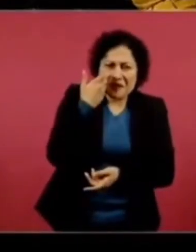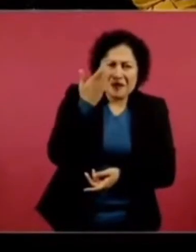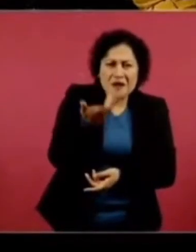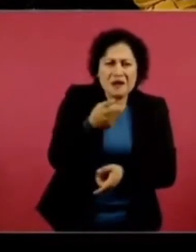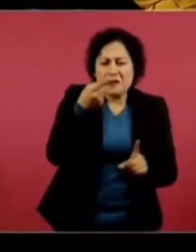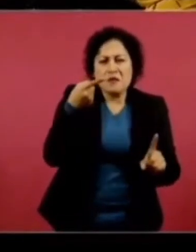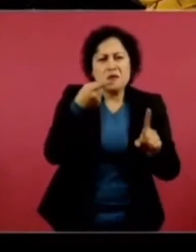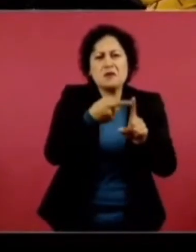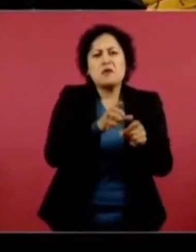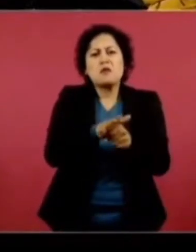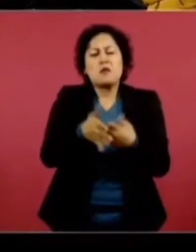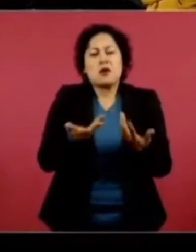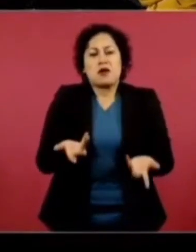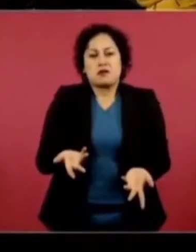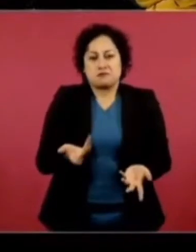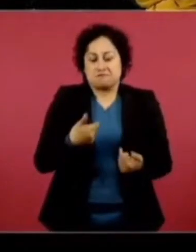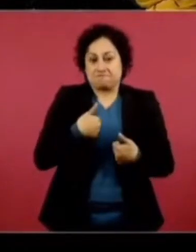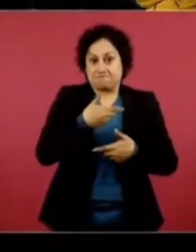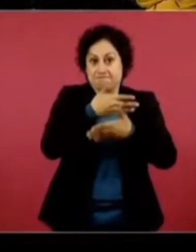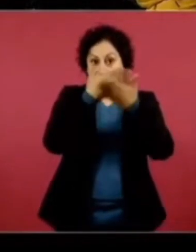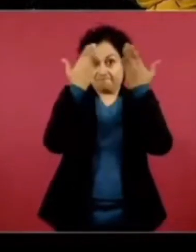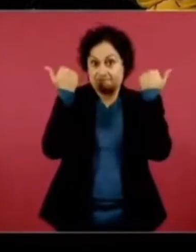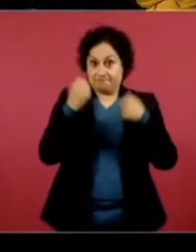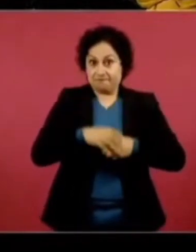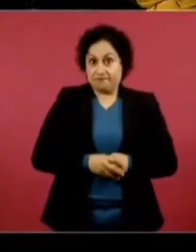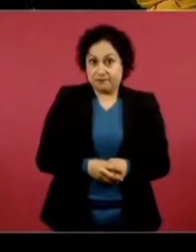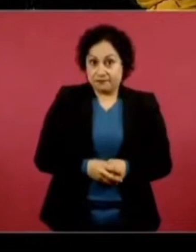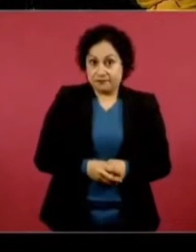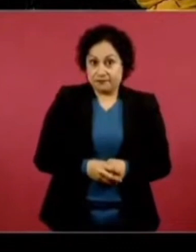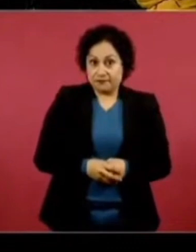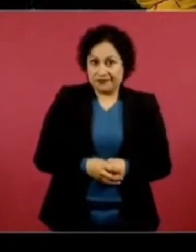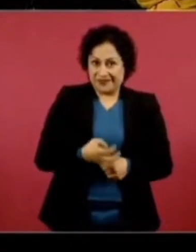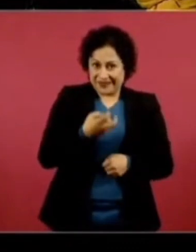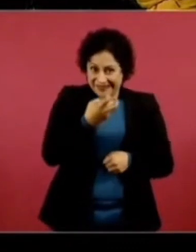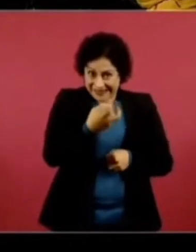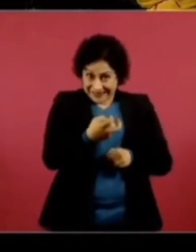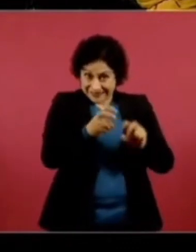actuación. Pero eso no tiene nada que ver con la justicia.